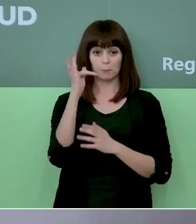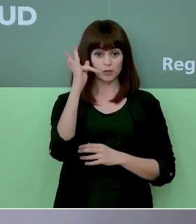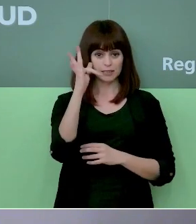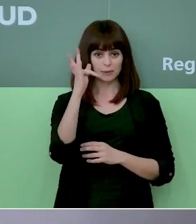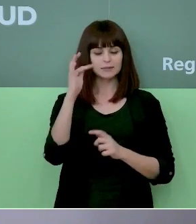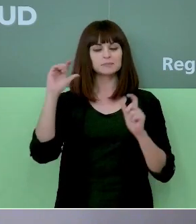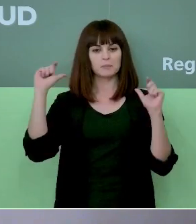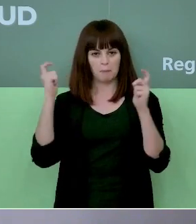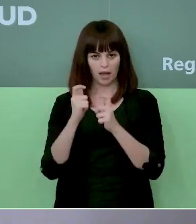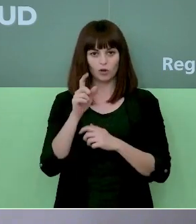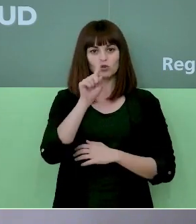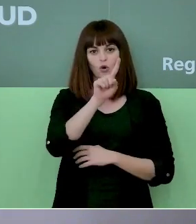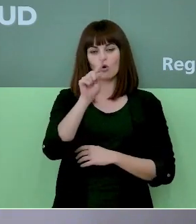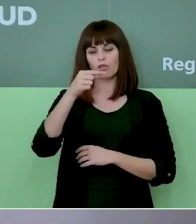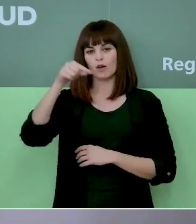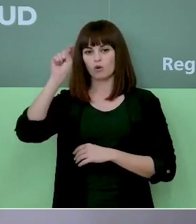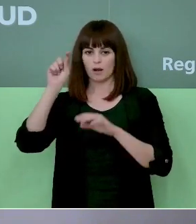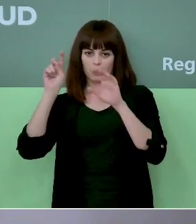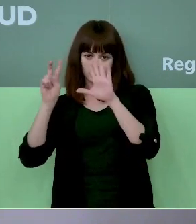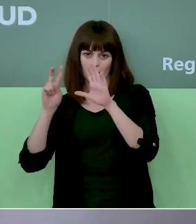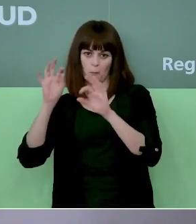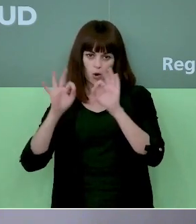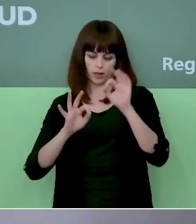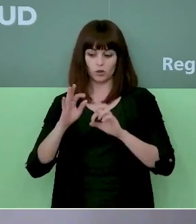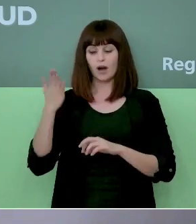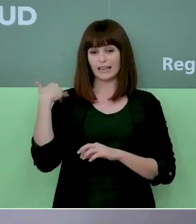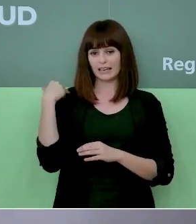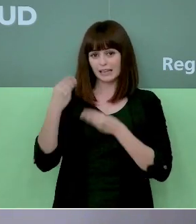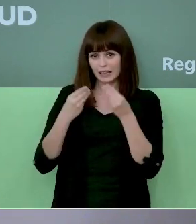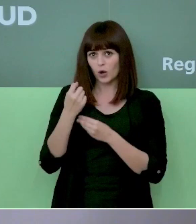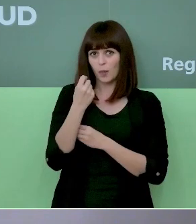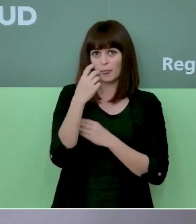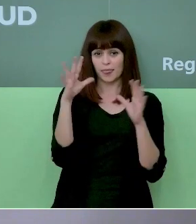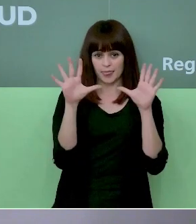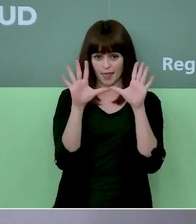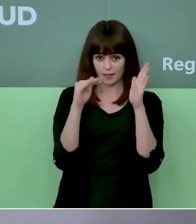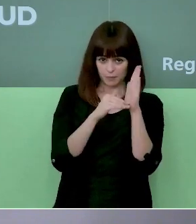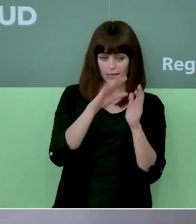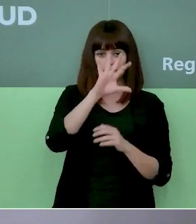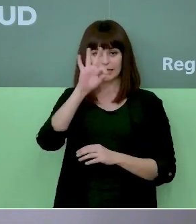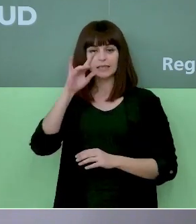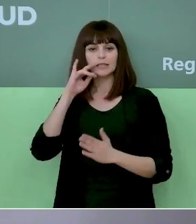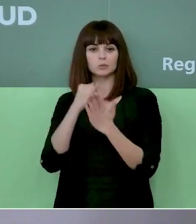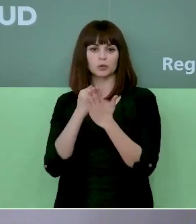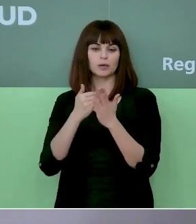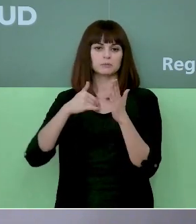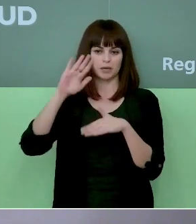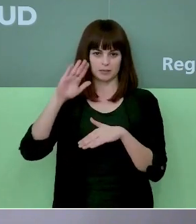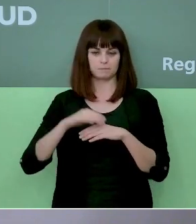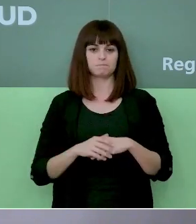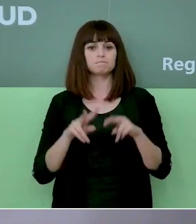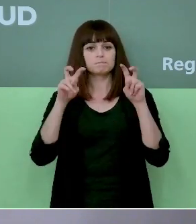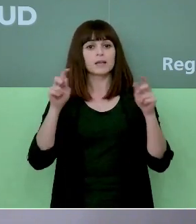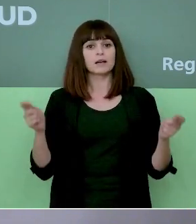a un 11,79%. Se realizaron el día de ayer más de 10.500 pruebas. Con respecto a la campaña de